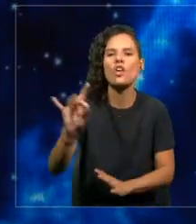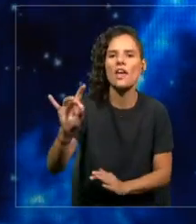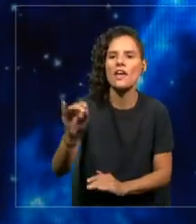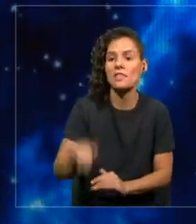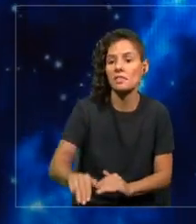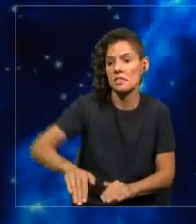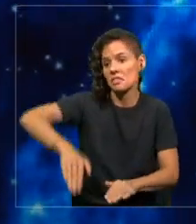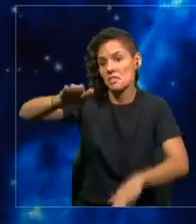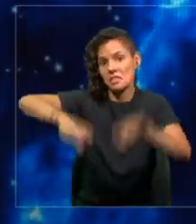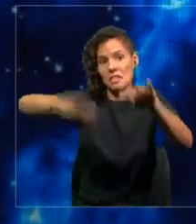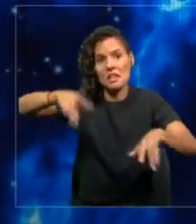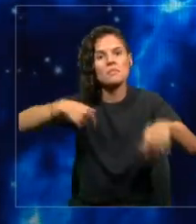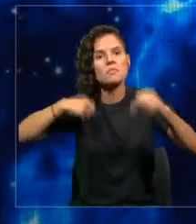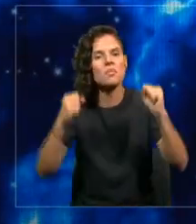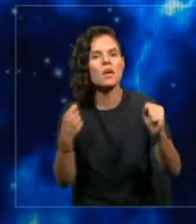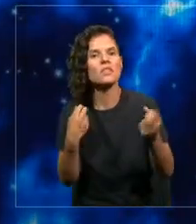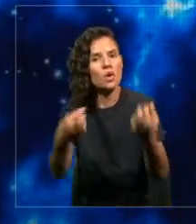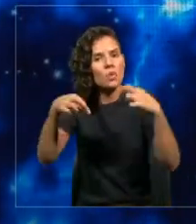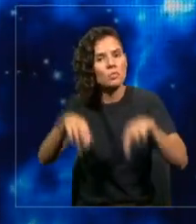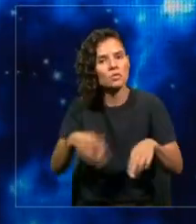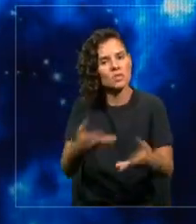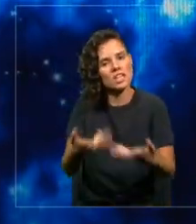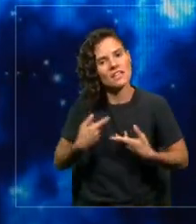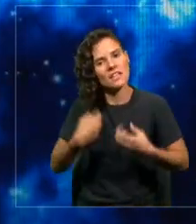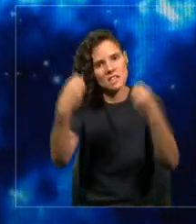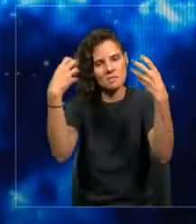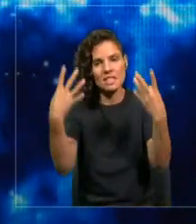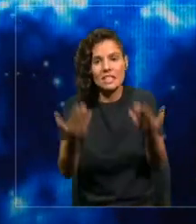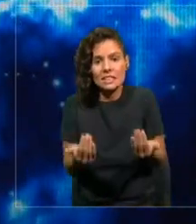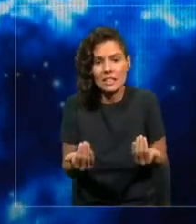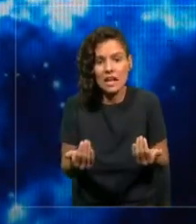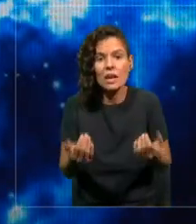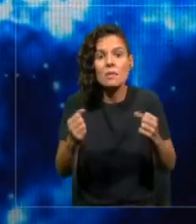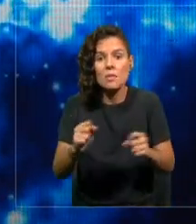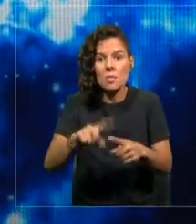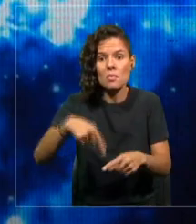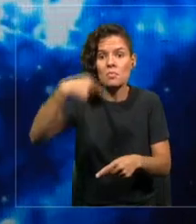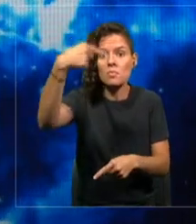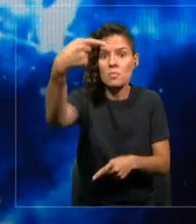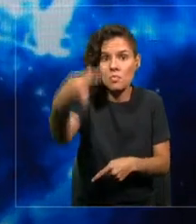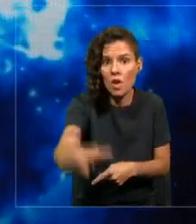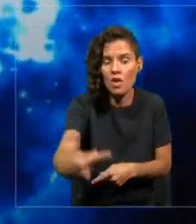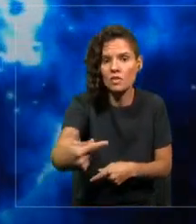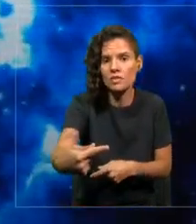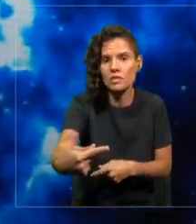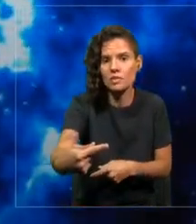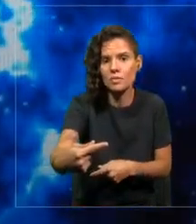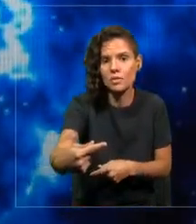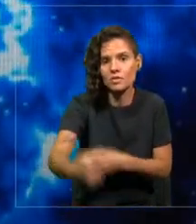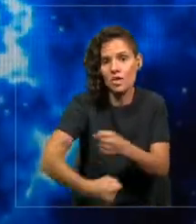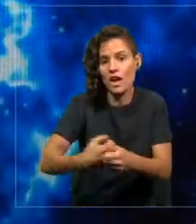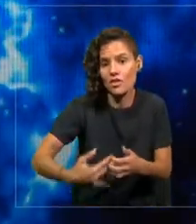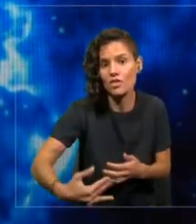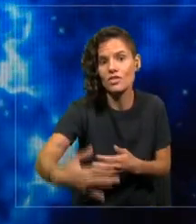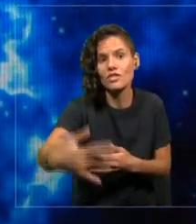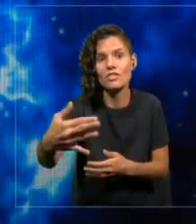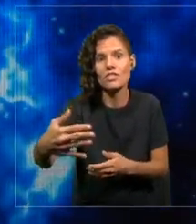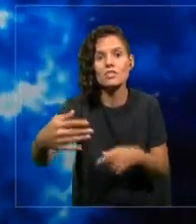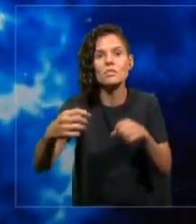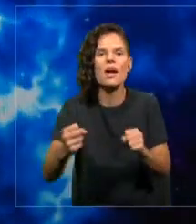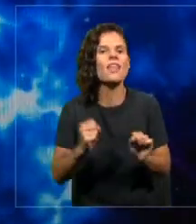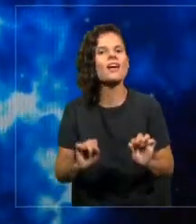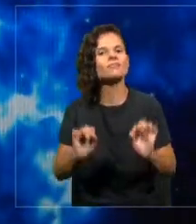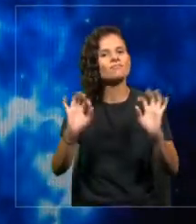aprender lo que se necesita para ser exitoso en esta siguiente etapa que viene y que estamos creando juntos.